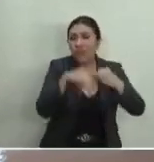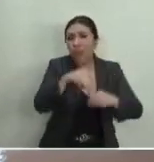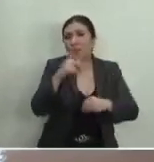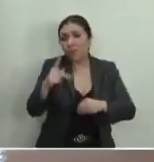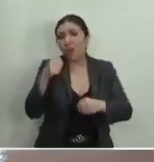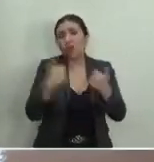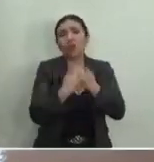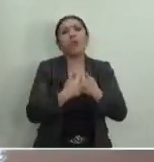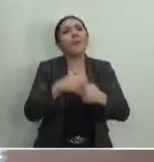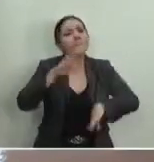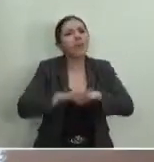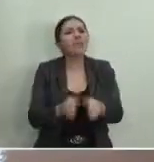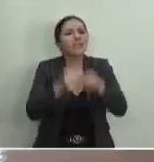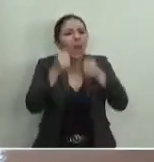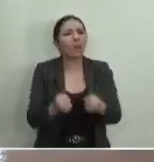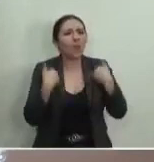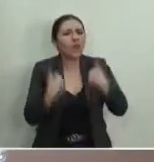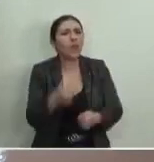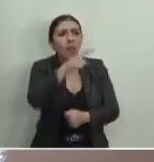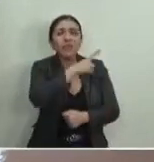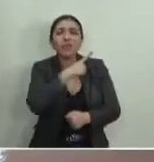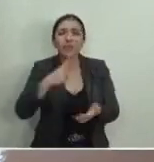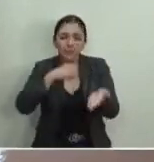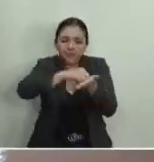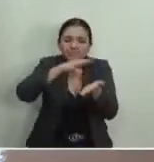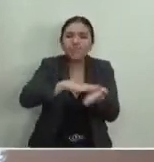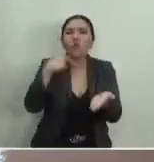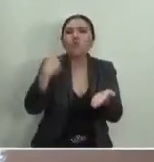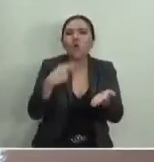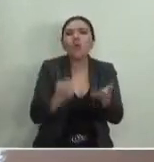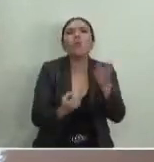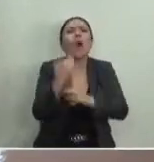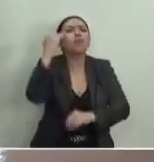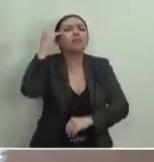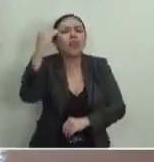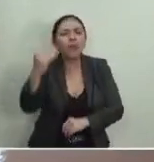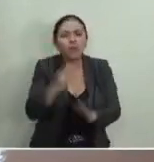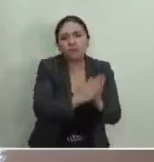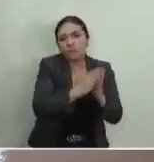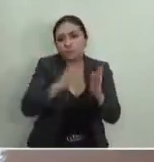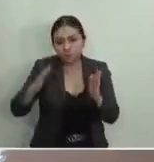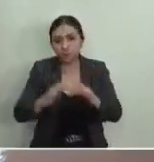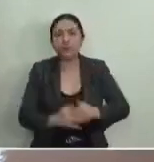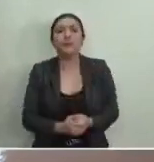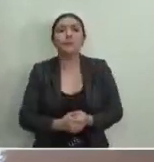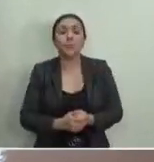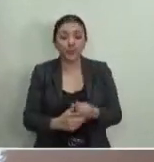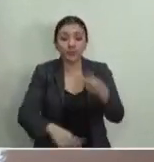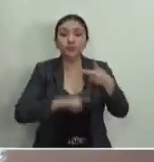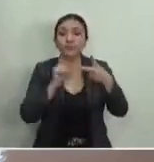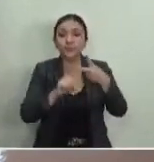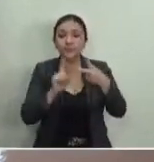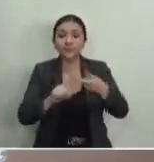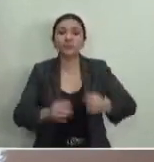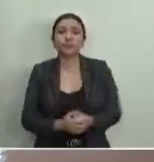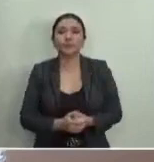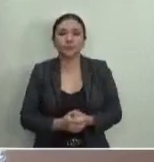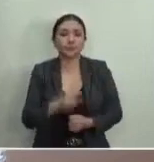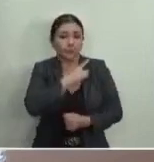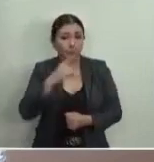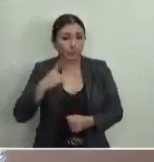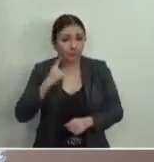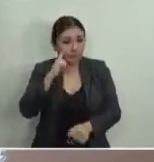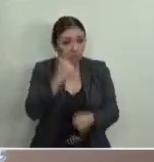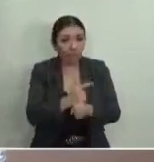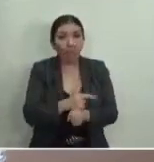respecto a la temporalidad que el infractor deberá permanecer registrado en el catálogo de personas sancionadas. Segundo, evidenciar que la